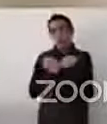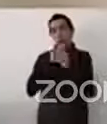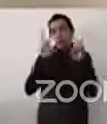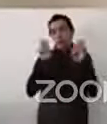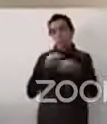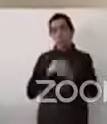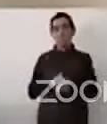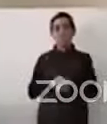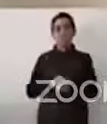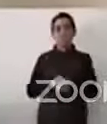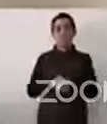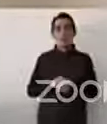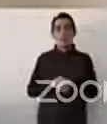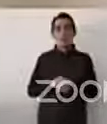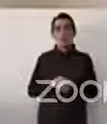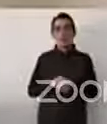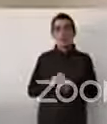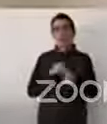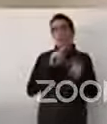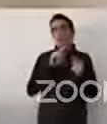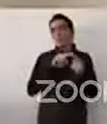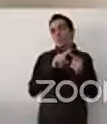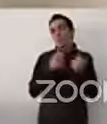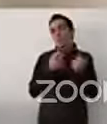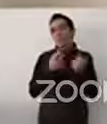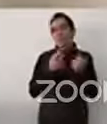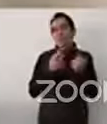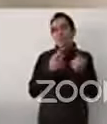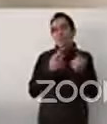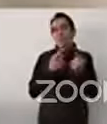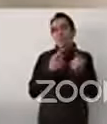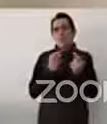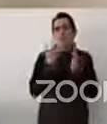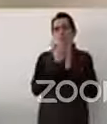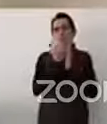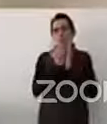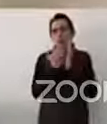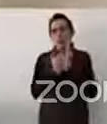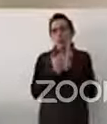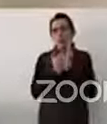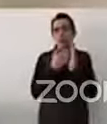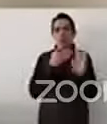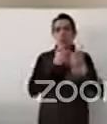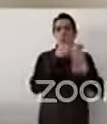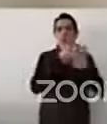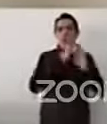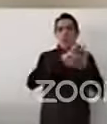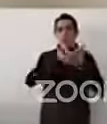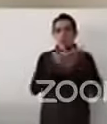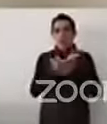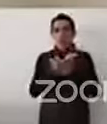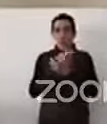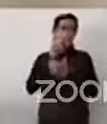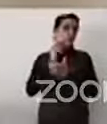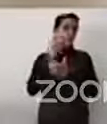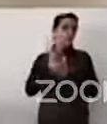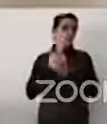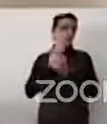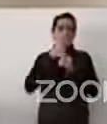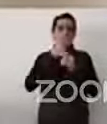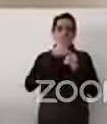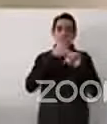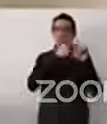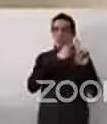una educación antidiscriminatoria antirracista que vaya desde el tema de la primera